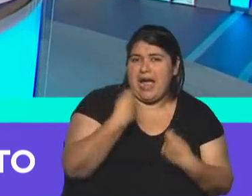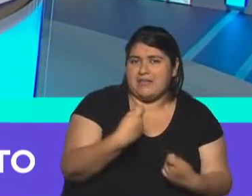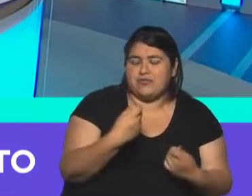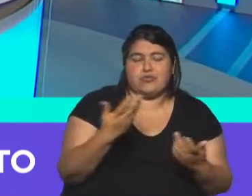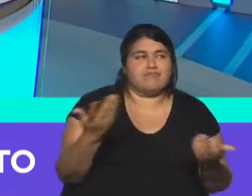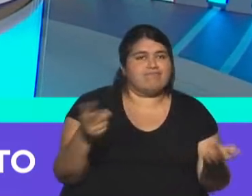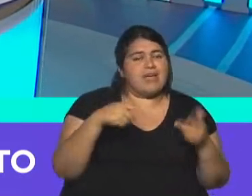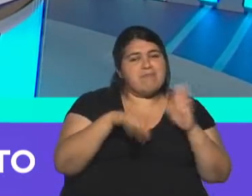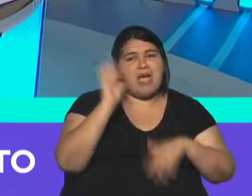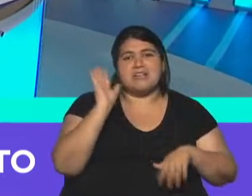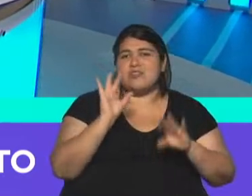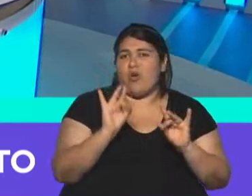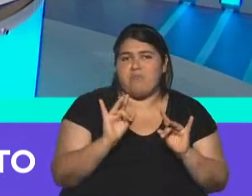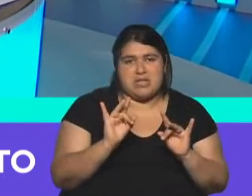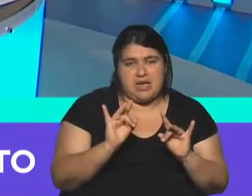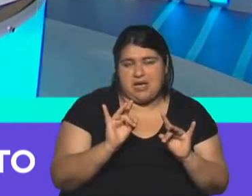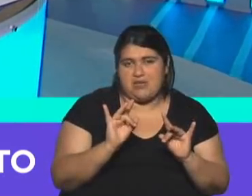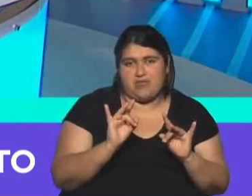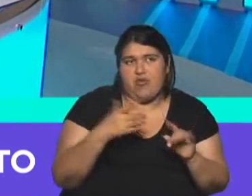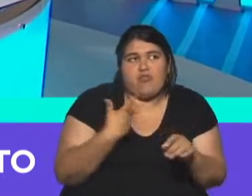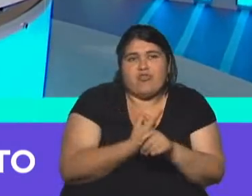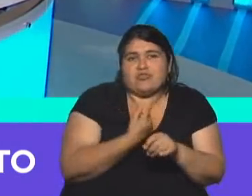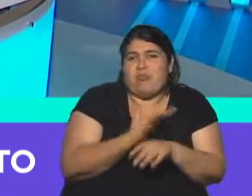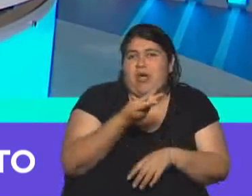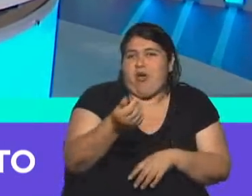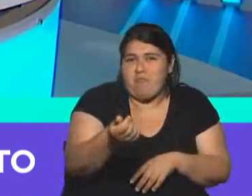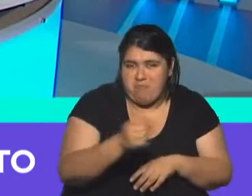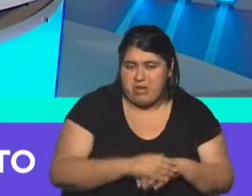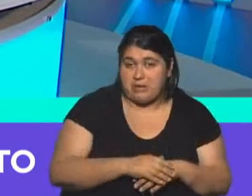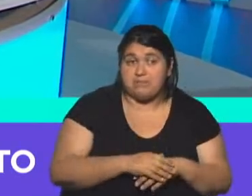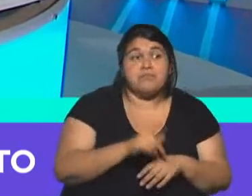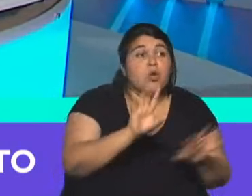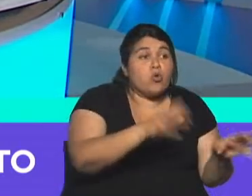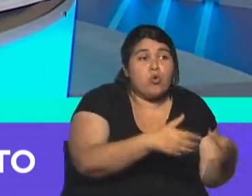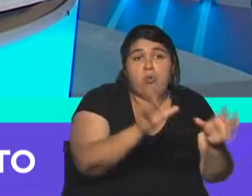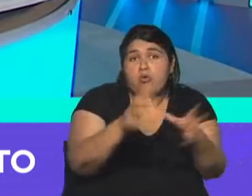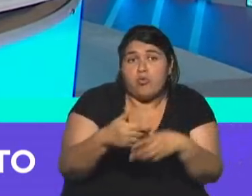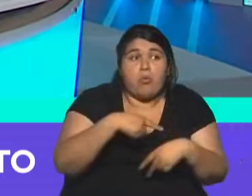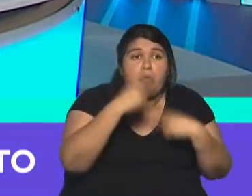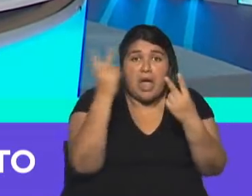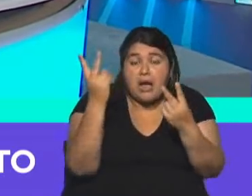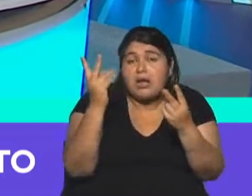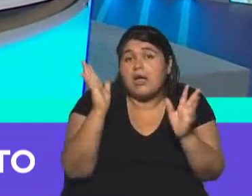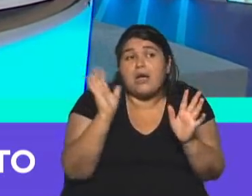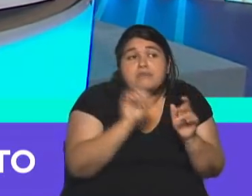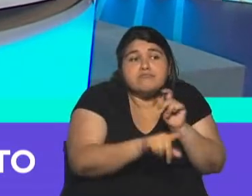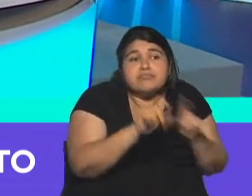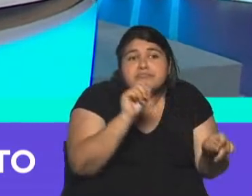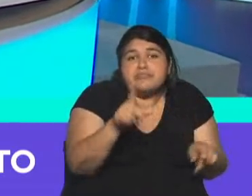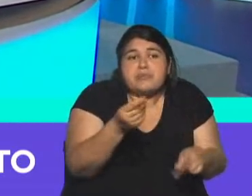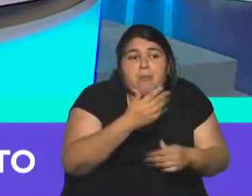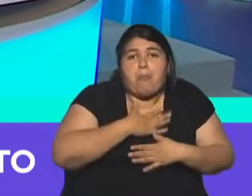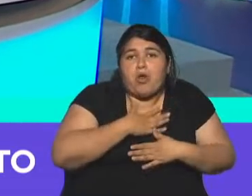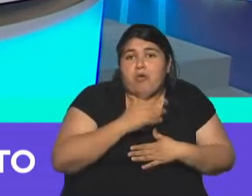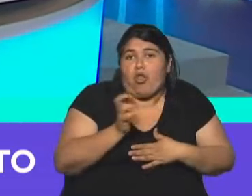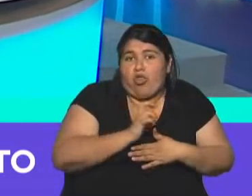es prácticamente complicado para aún el que pueda acceder, todavía es complicado. dentro de los sectores que viajan, además hay un sector que tendrá sus propios dólares para viajar,